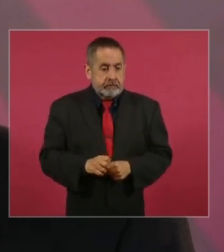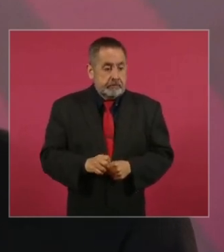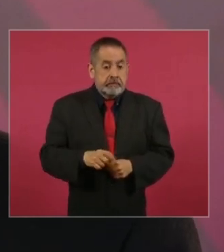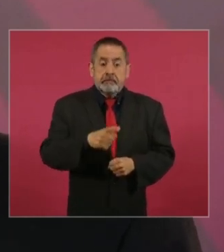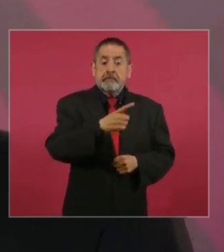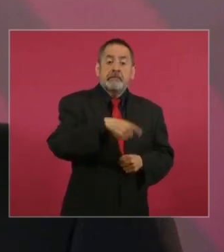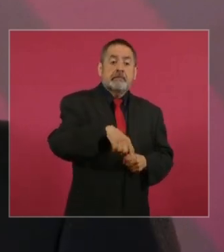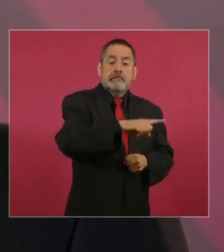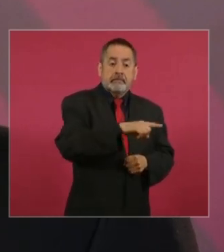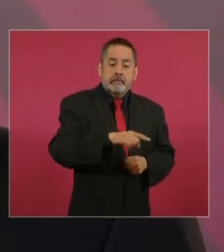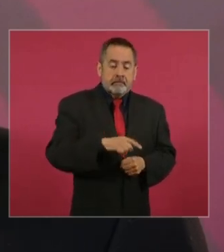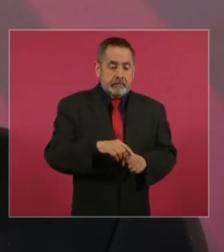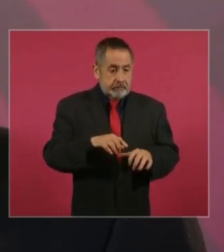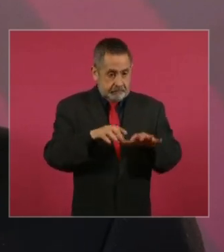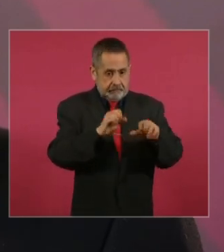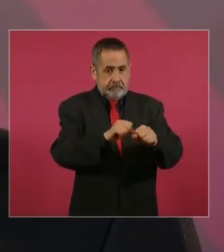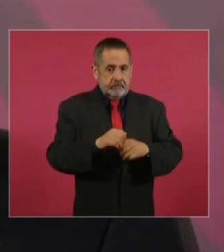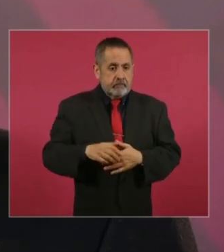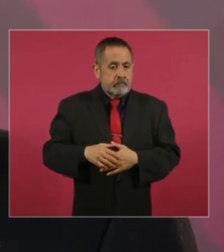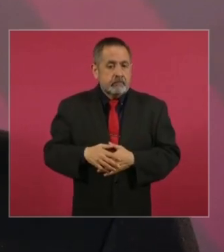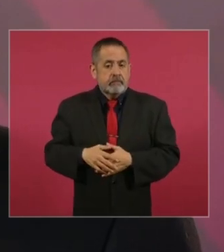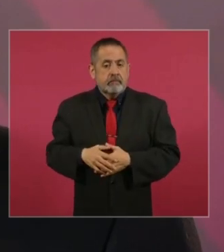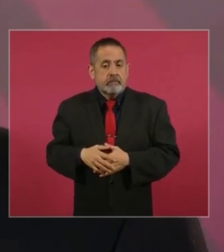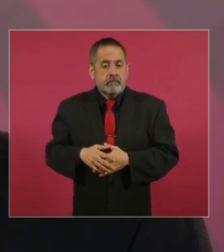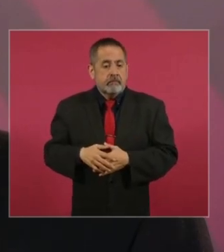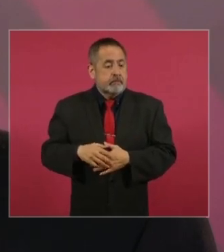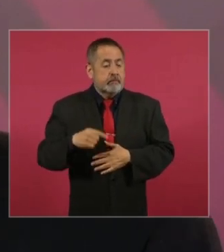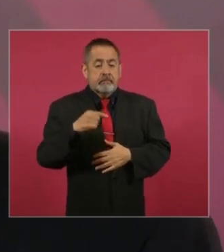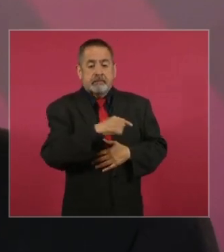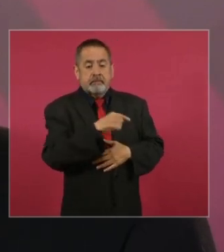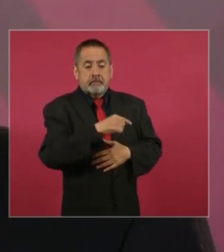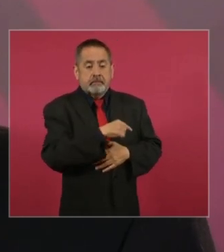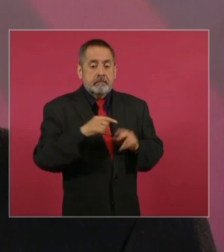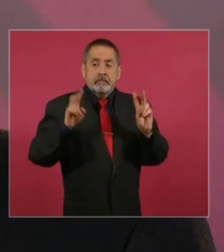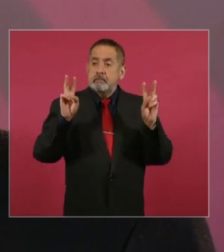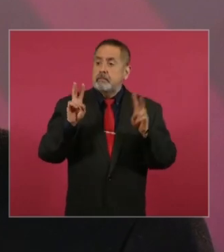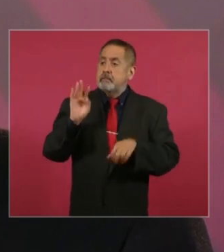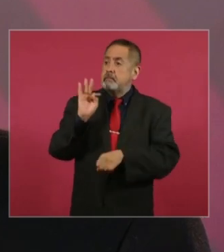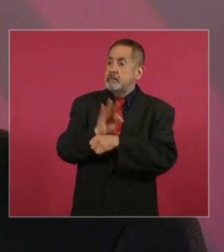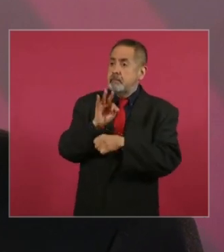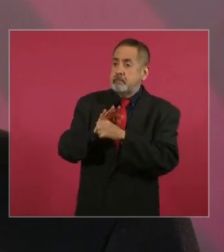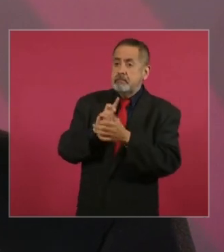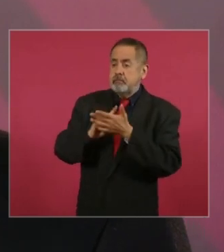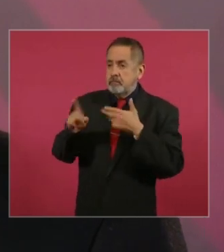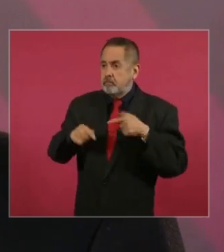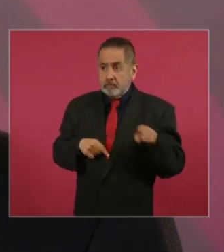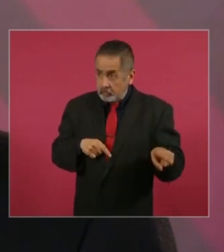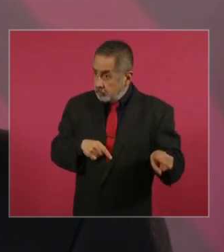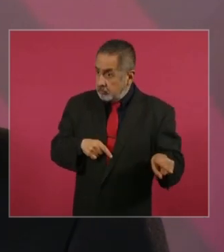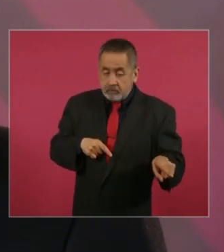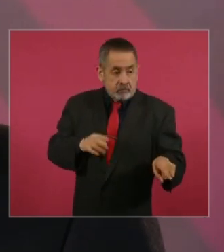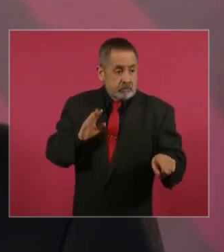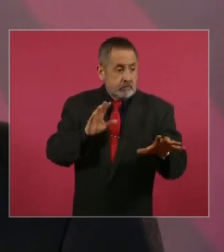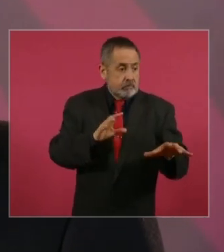los pseudo defensores de derechos humanos,